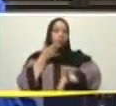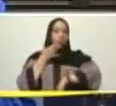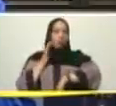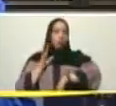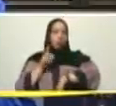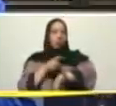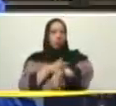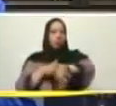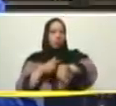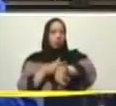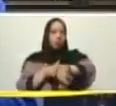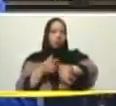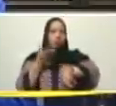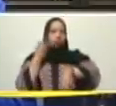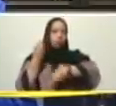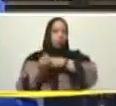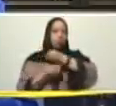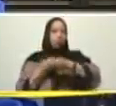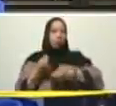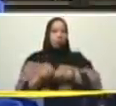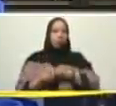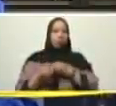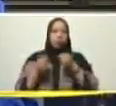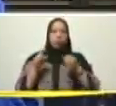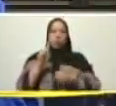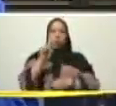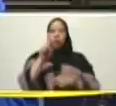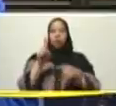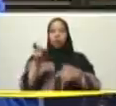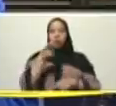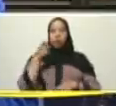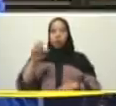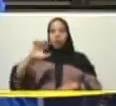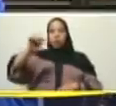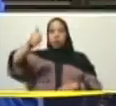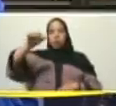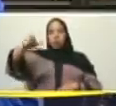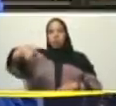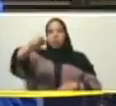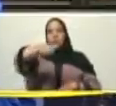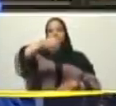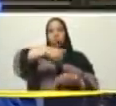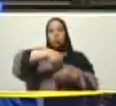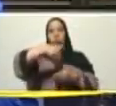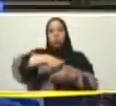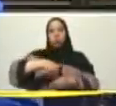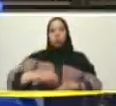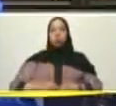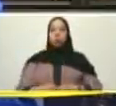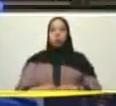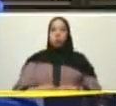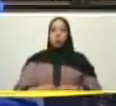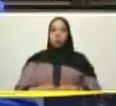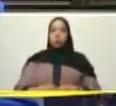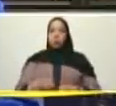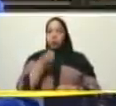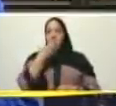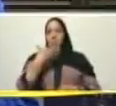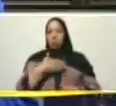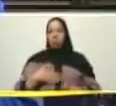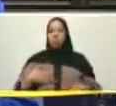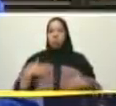todo lo que va a ser el método del uno por diez del uno por diez del buen gobierno del buen vivir